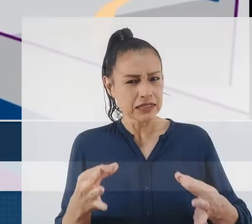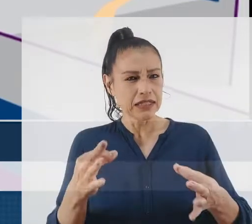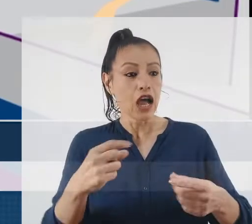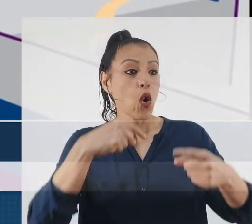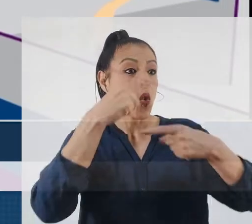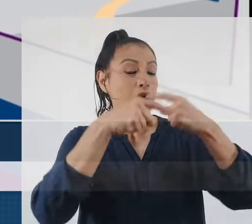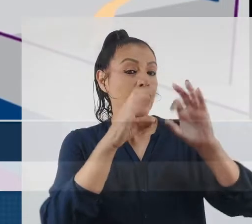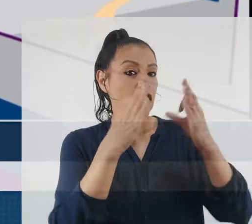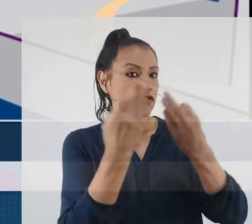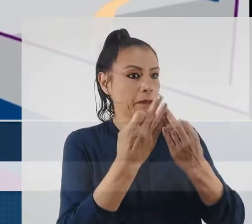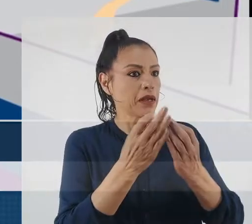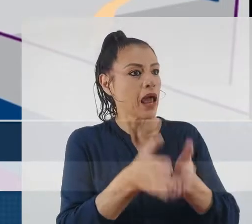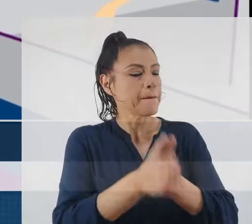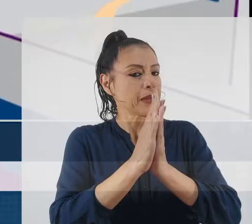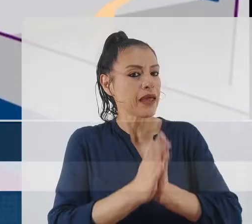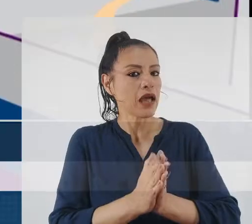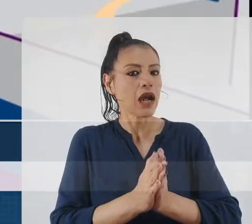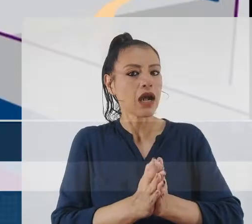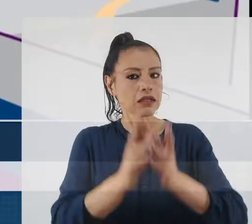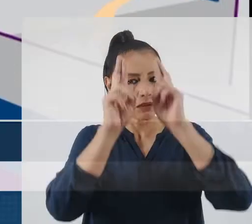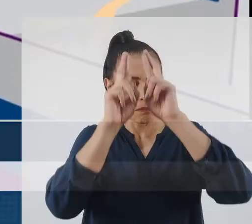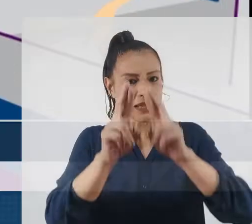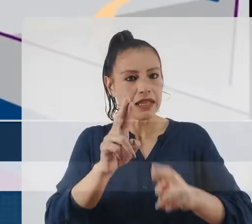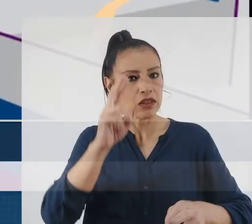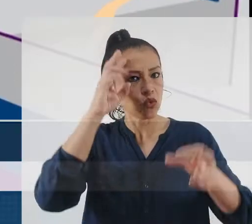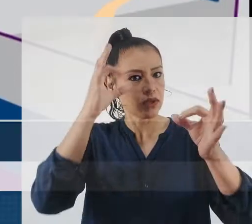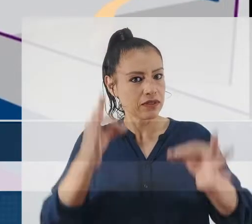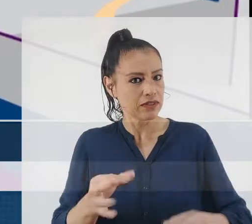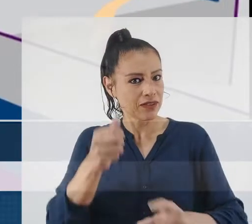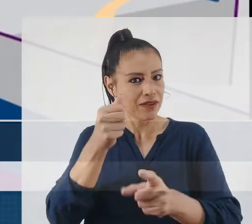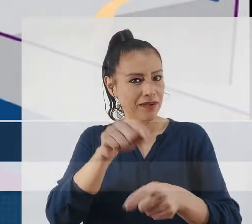comunícala a tu familia y pídeles que respeten tu elección.